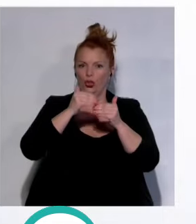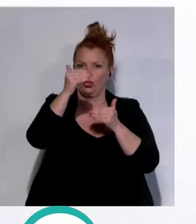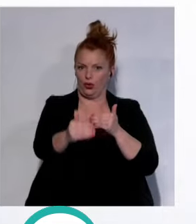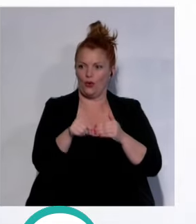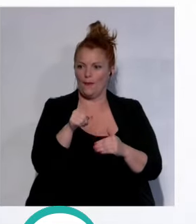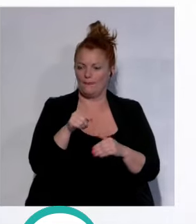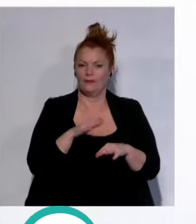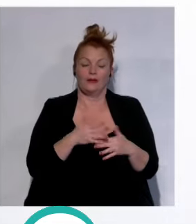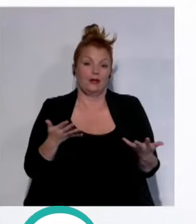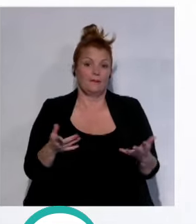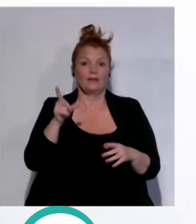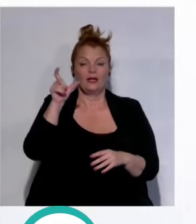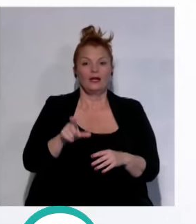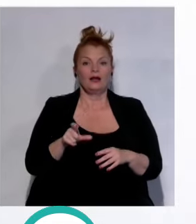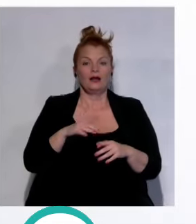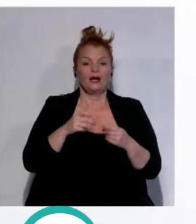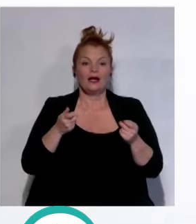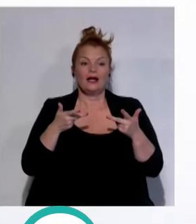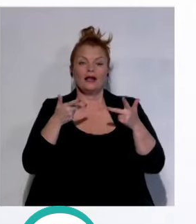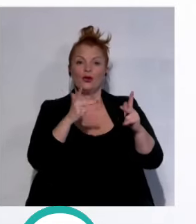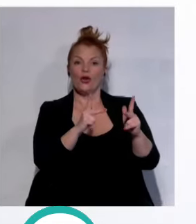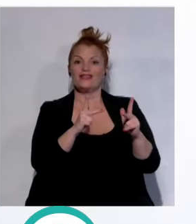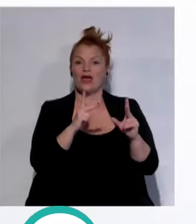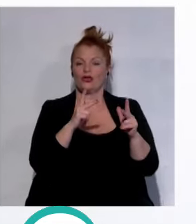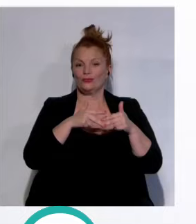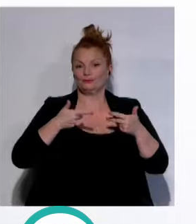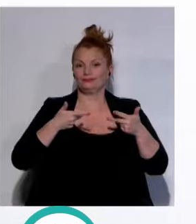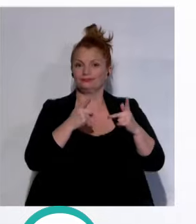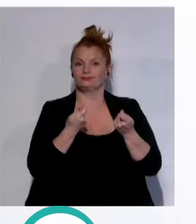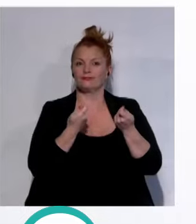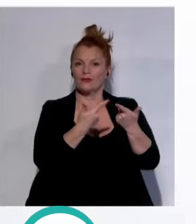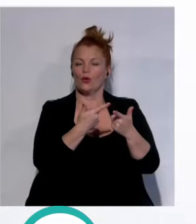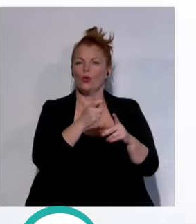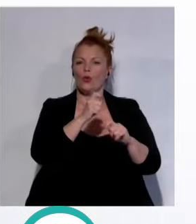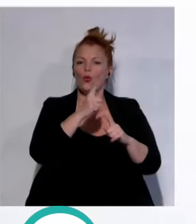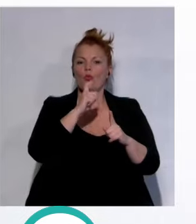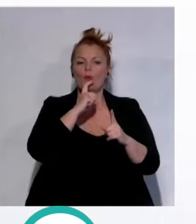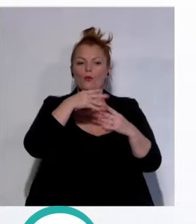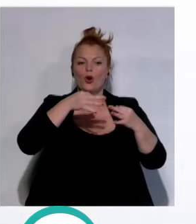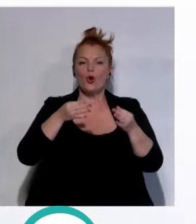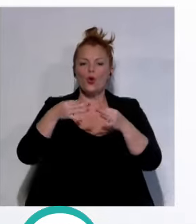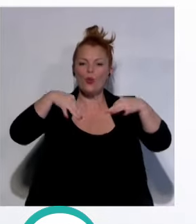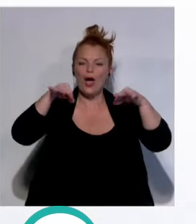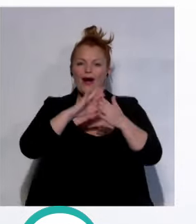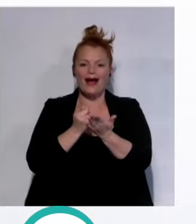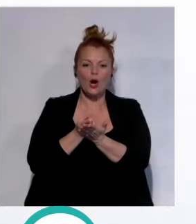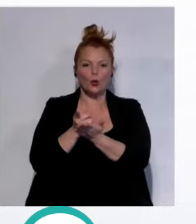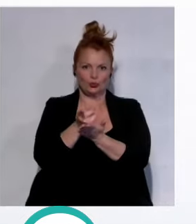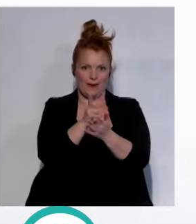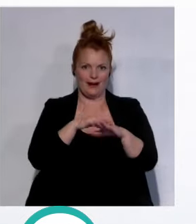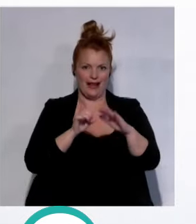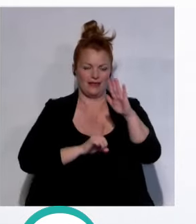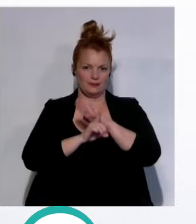digamos, la concesionaria de la licitación nos entregará una hoja de ruta para el desarrollo de ambos.